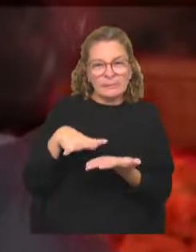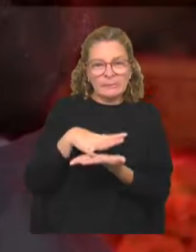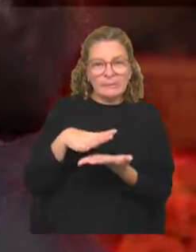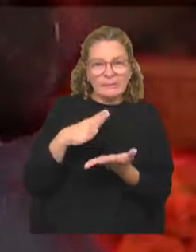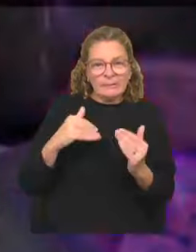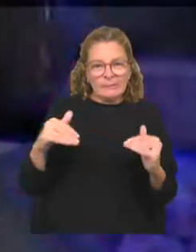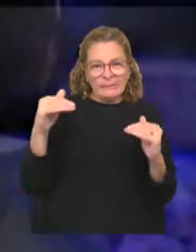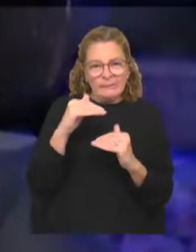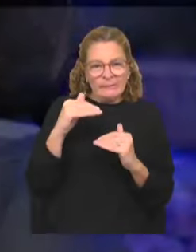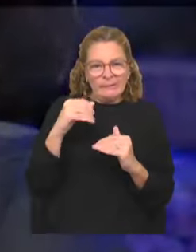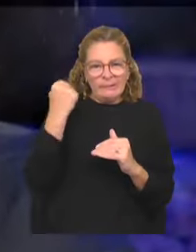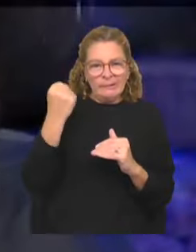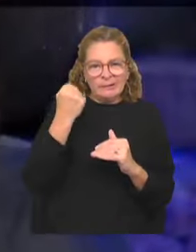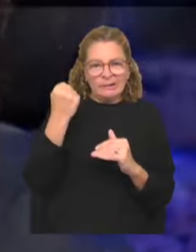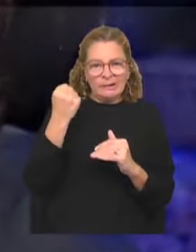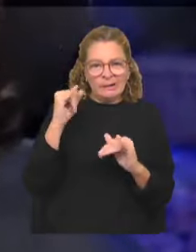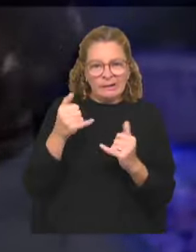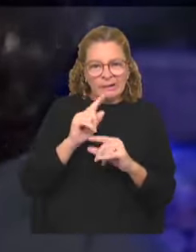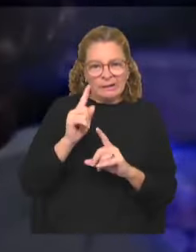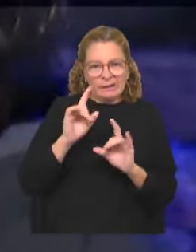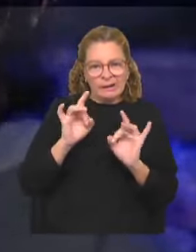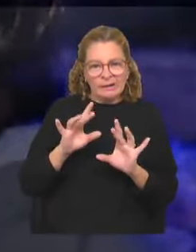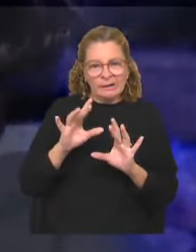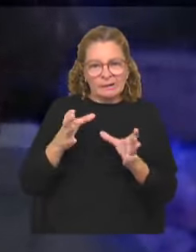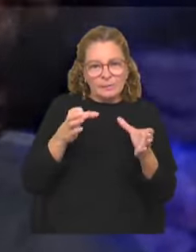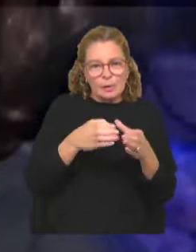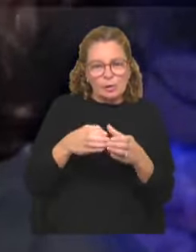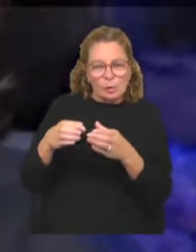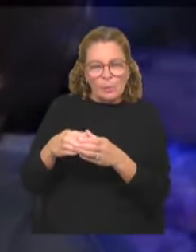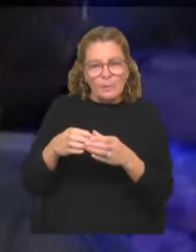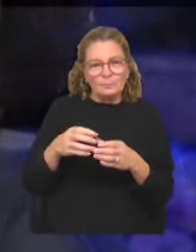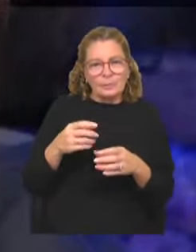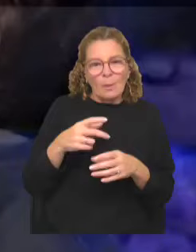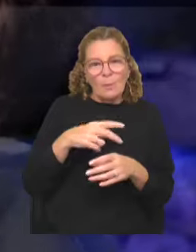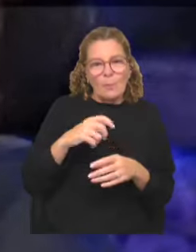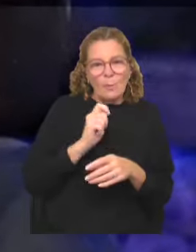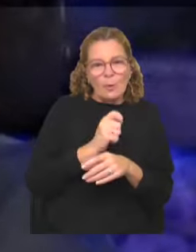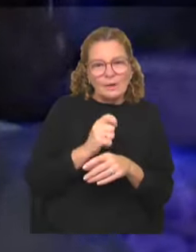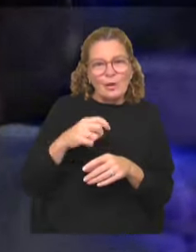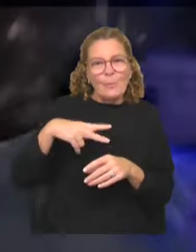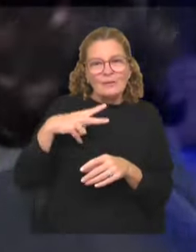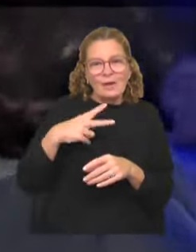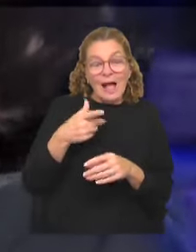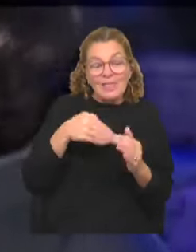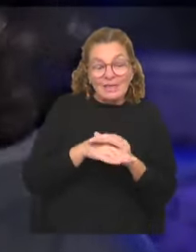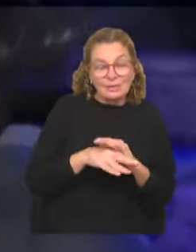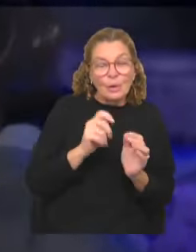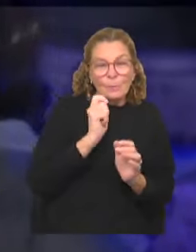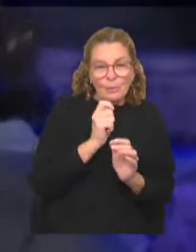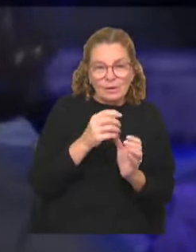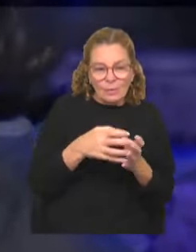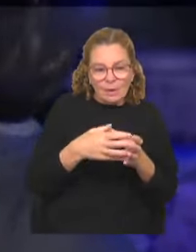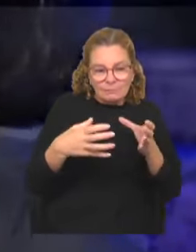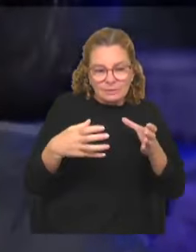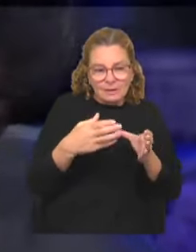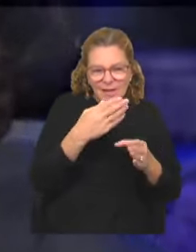desigualdad muy grande, ya no solamente entre el sector público y privado, sino que entre el mismo sector público que se va afianzando.